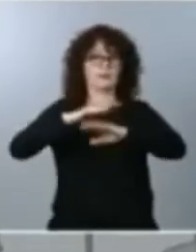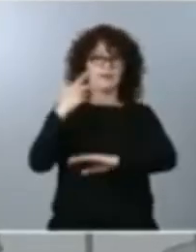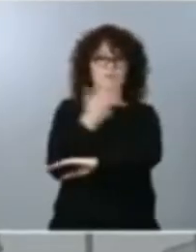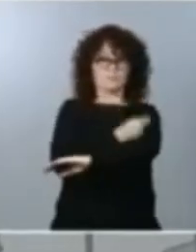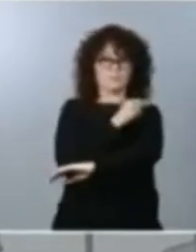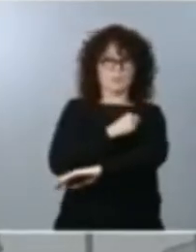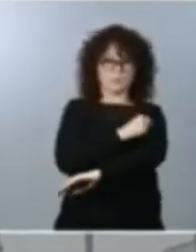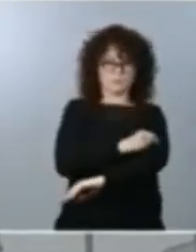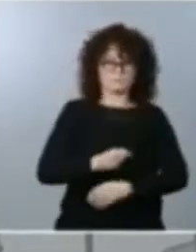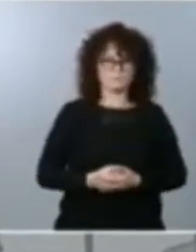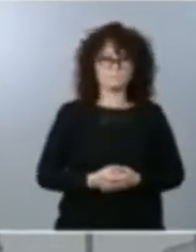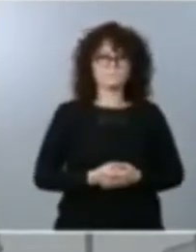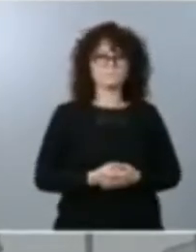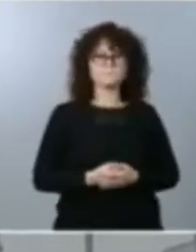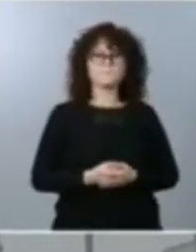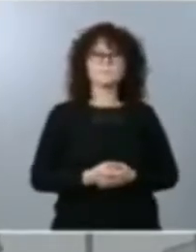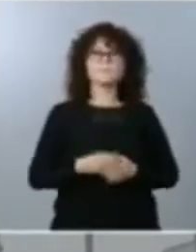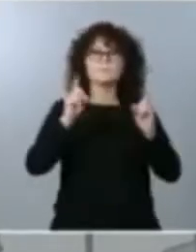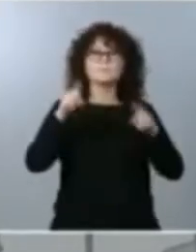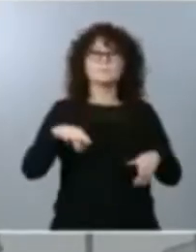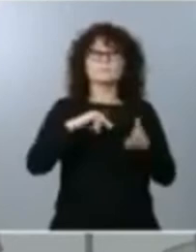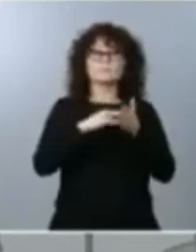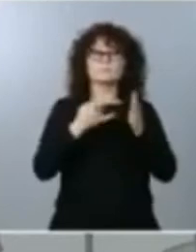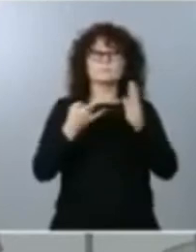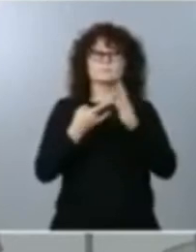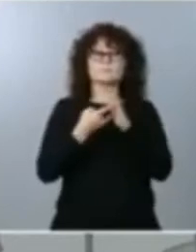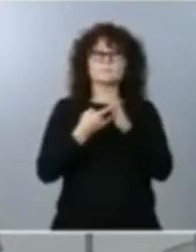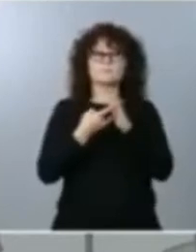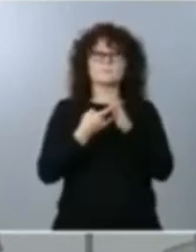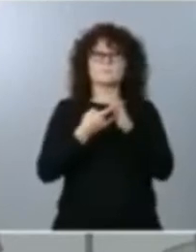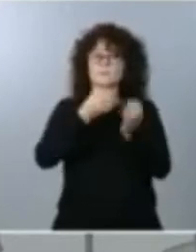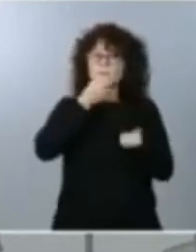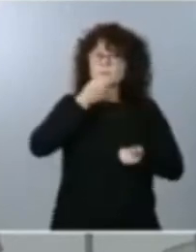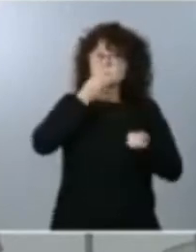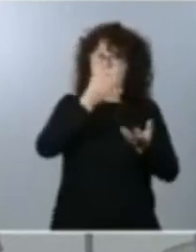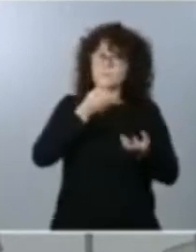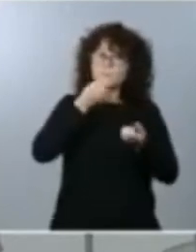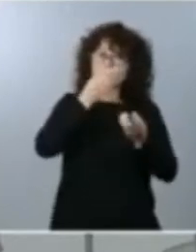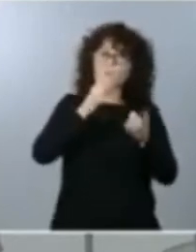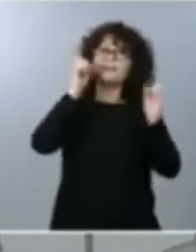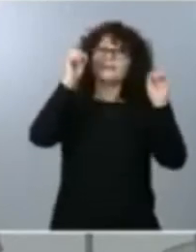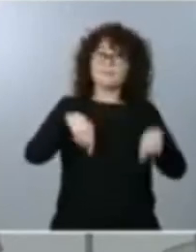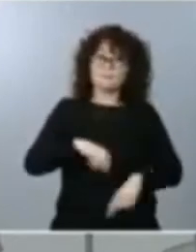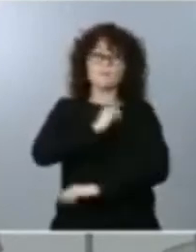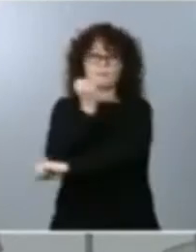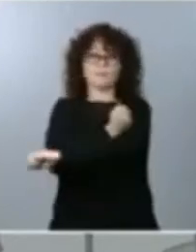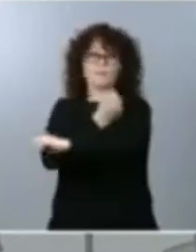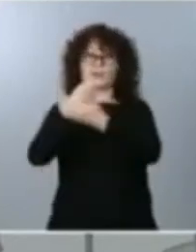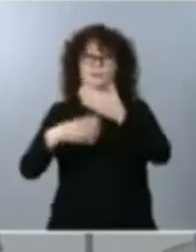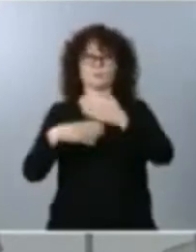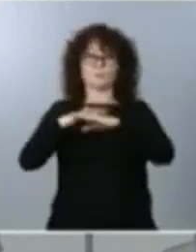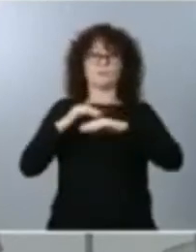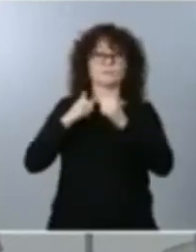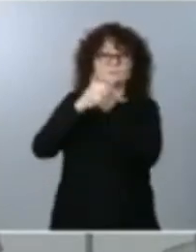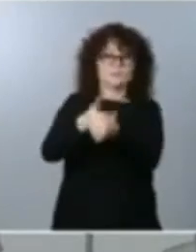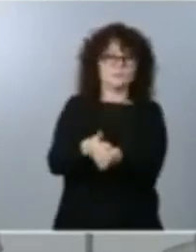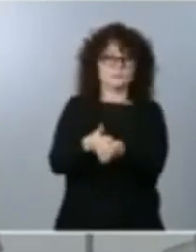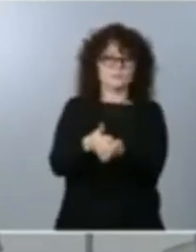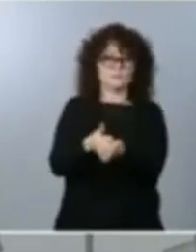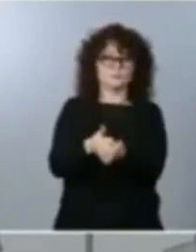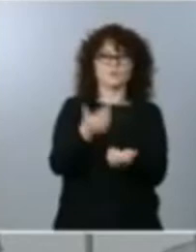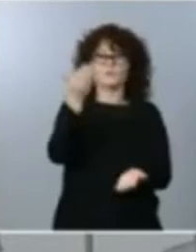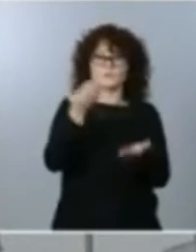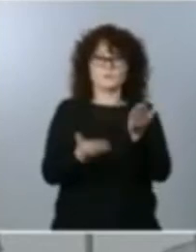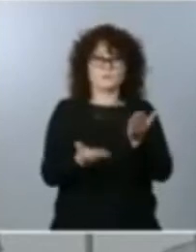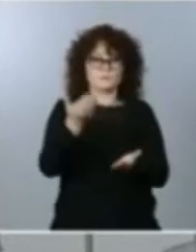un sistema también de información y de registro para el seguimiento y la evaluación de